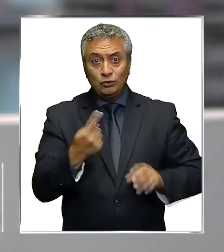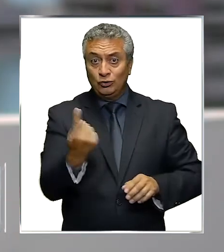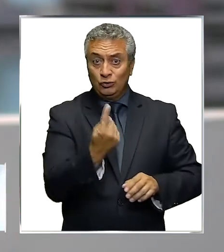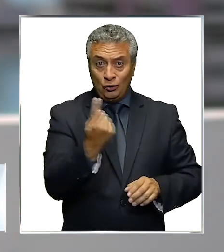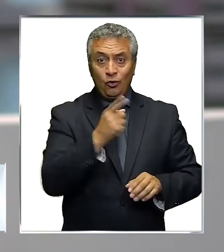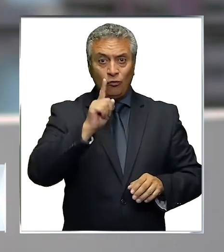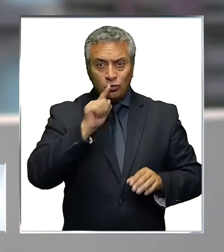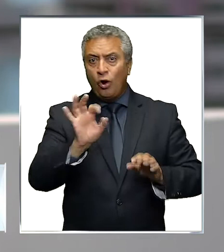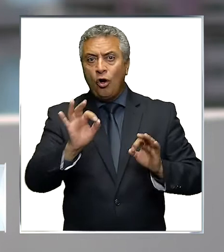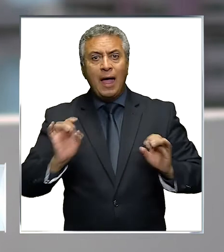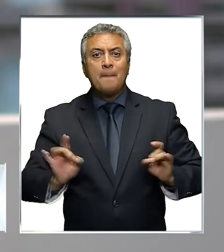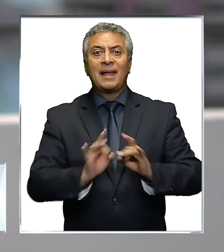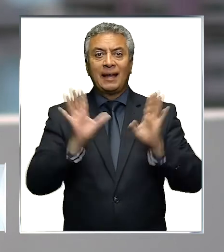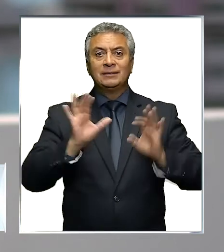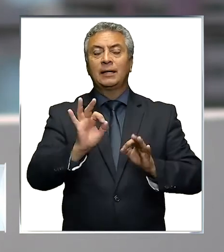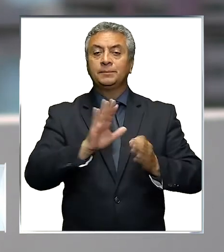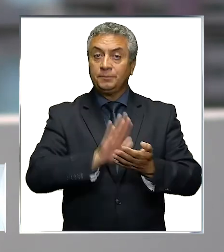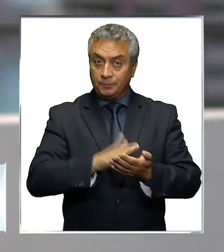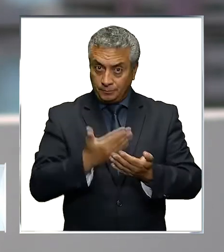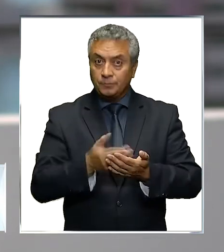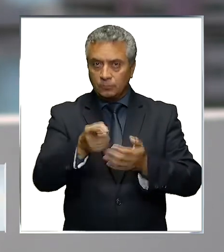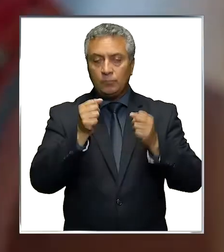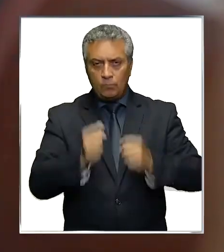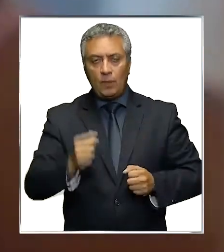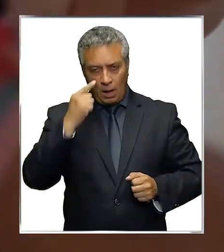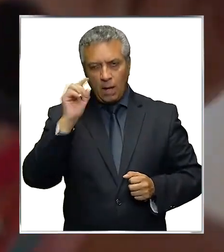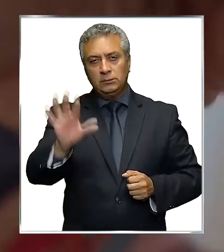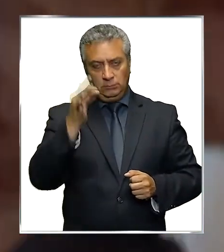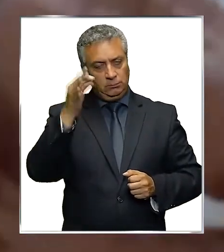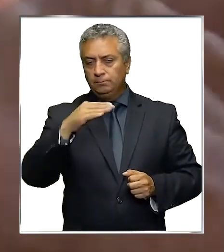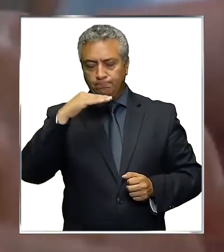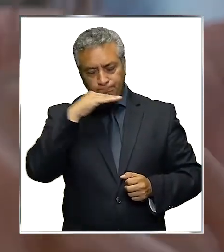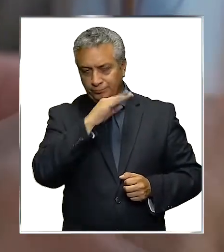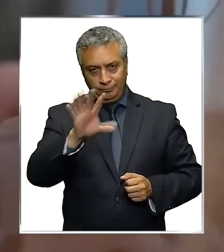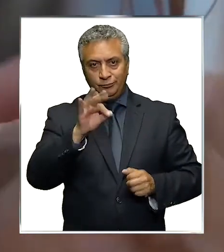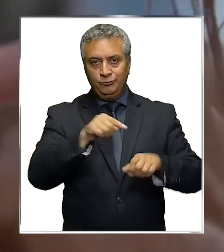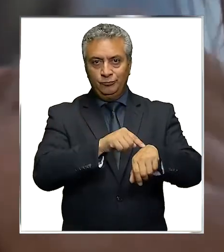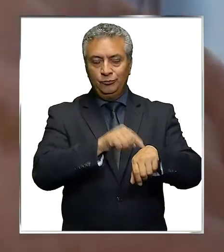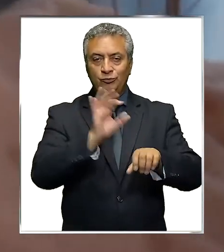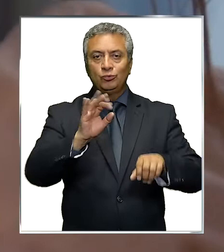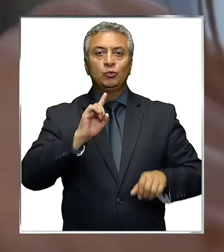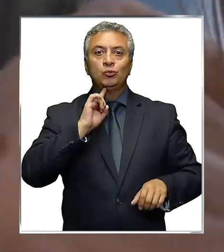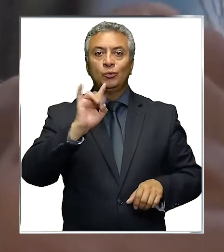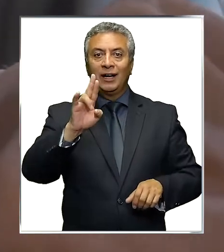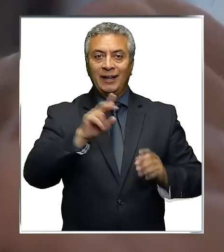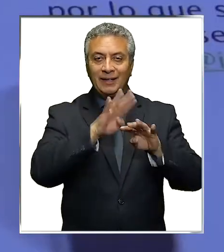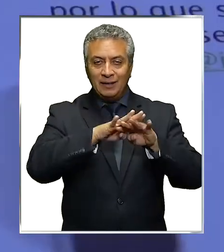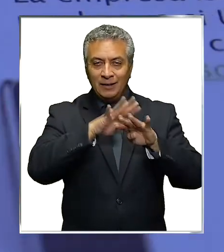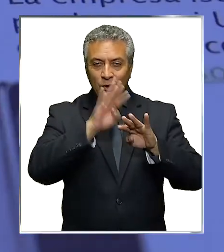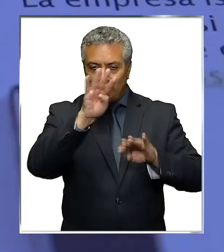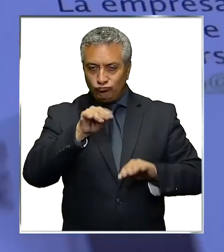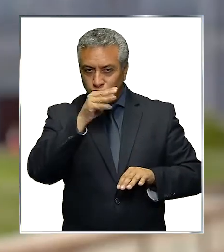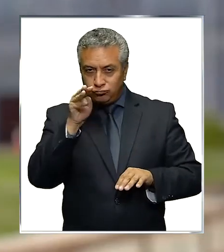sobre todo si andan ciertos solos, ya que si tienen alguna emergencia de salud, ellos podrán ser identificados inmediatamente a través del